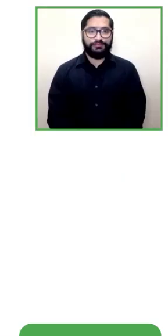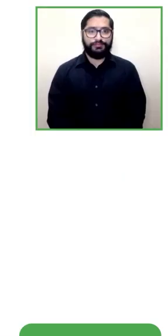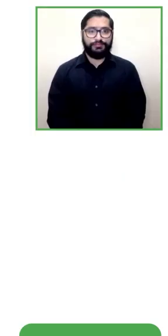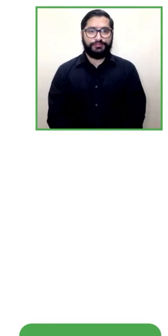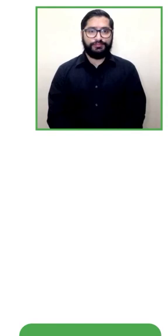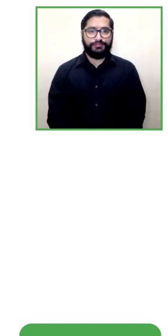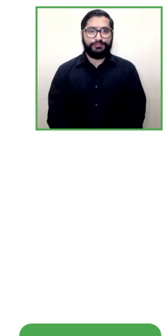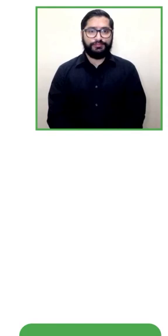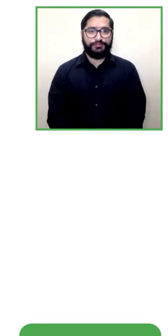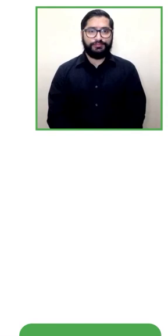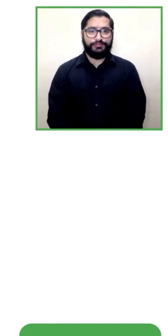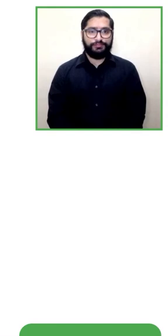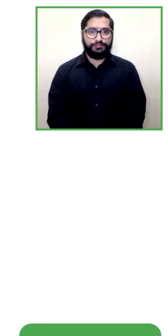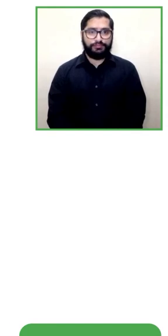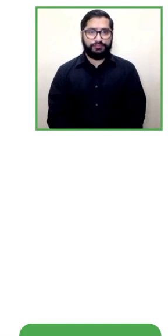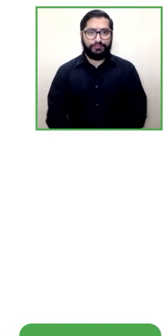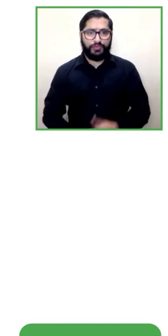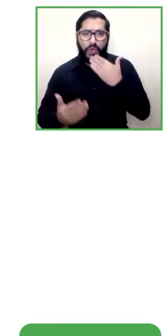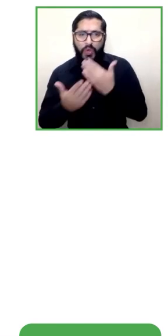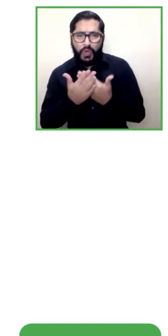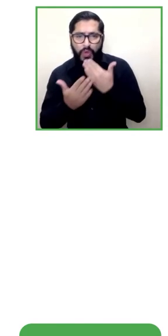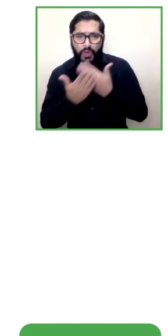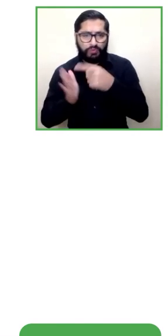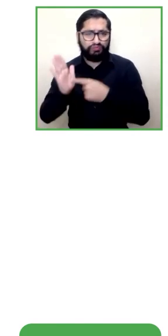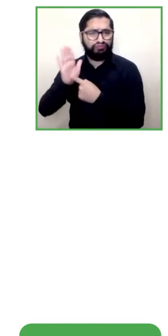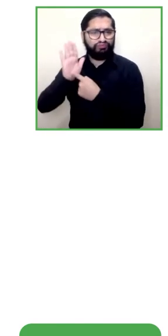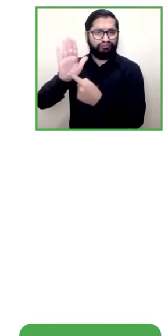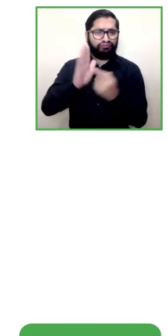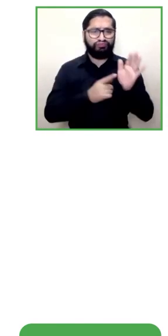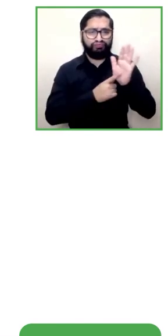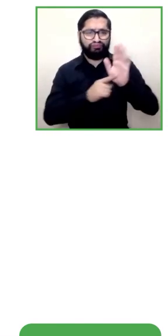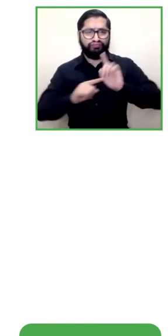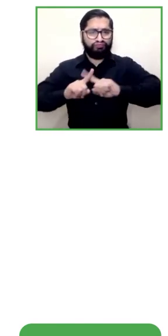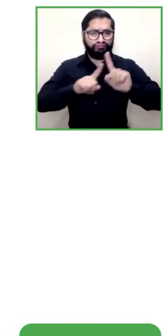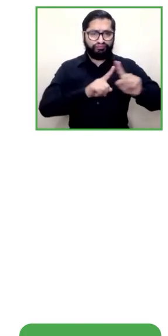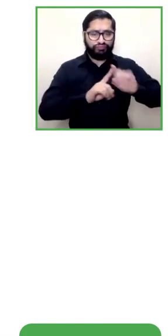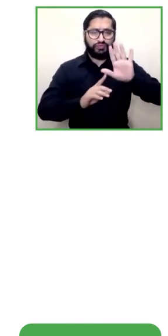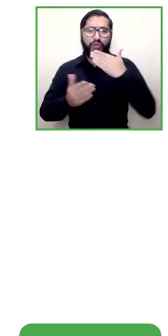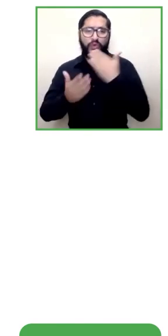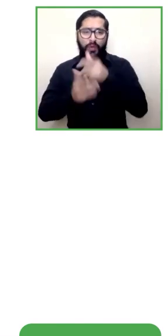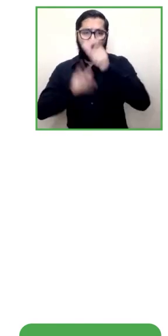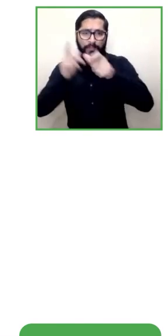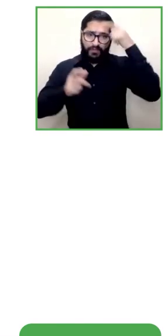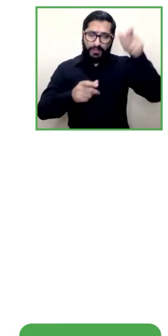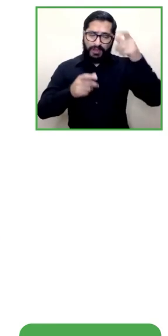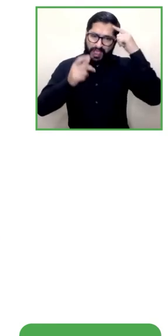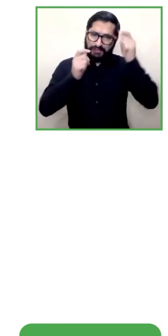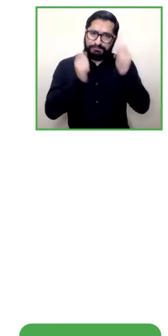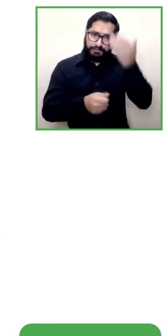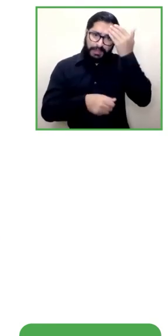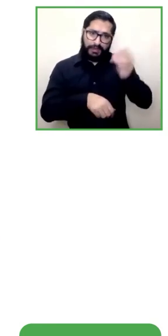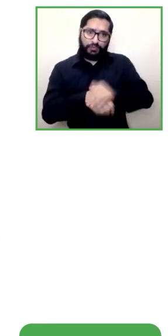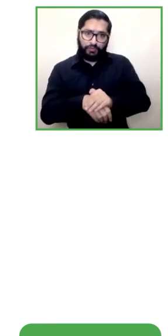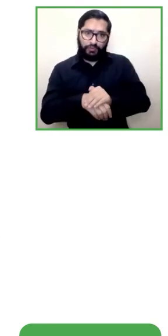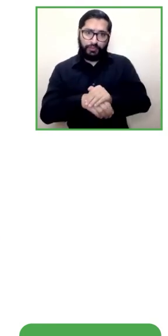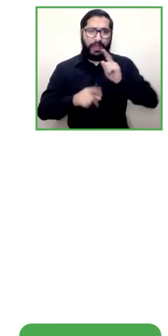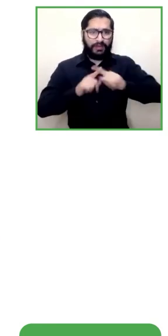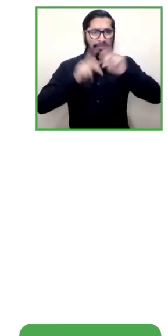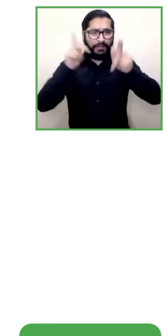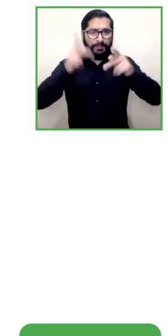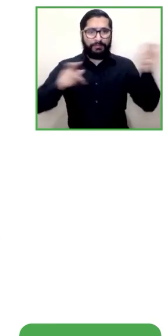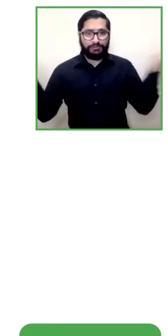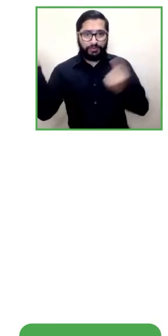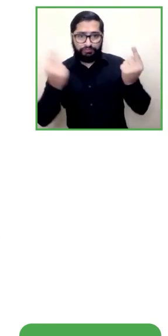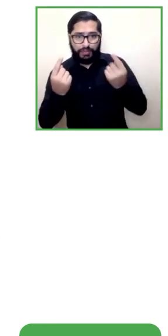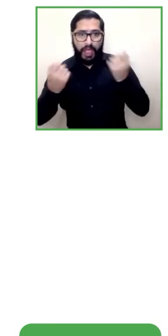excelentes presentaciones la verdad es que muchas gracias a los expertos que están participando y ahora vamos hablar con estos expertos vas a ver su historia